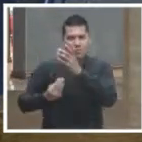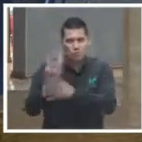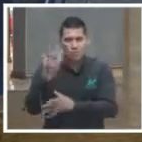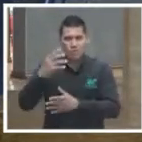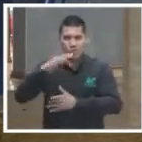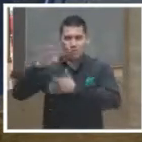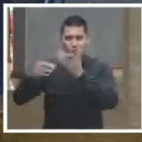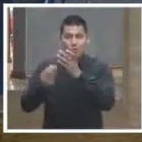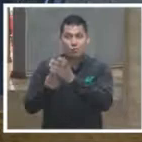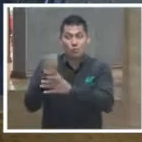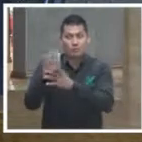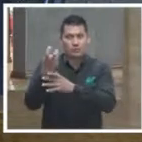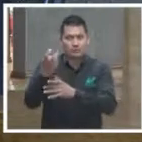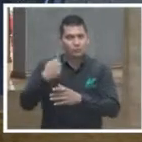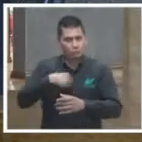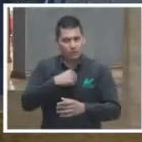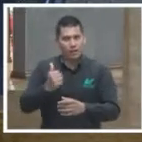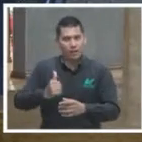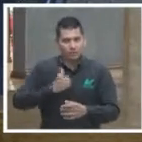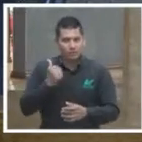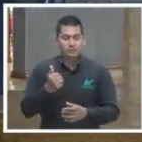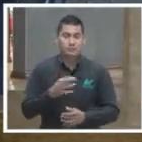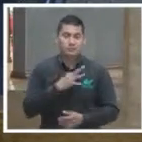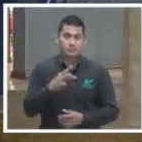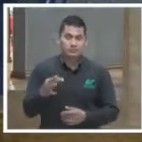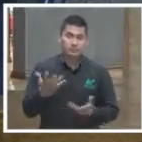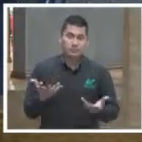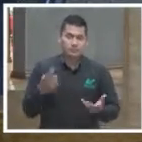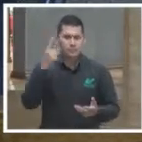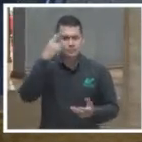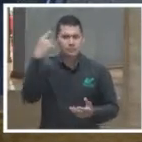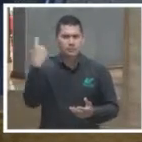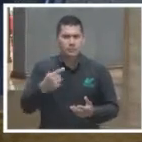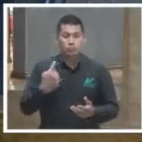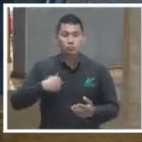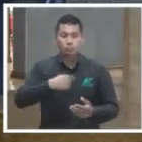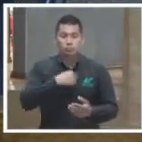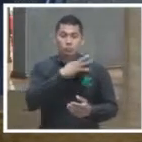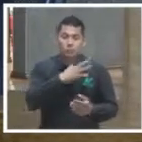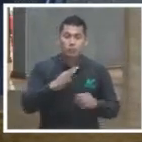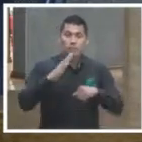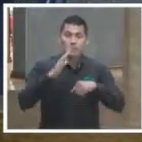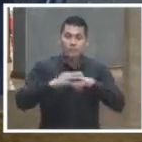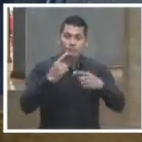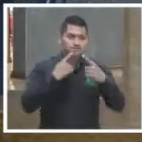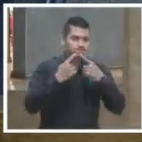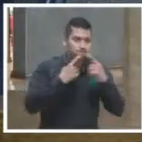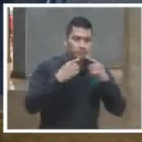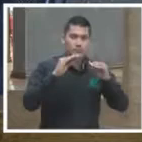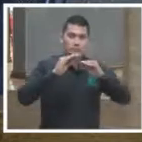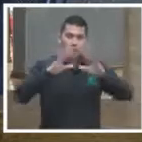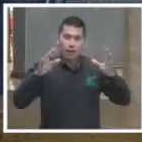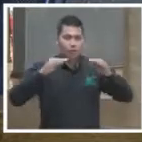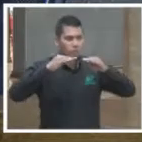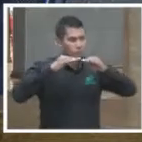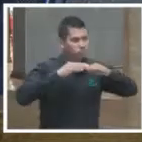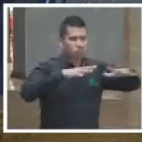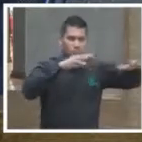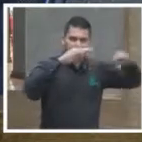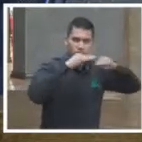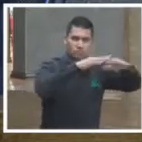a partir de qué, de poder tener esta comunicación, esta comunicación en los dos sentidos,